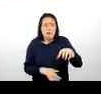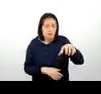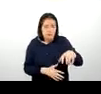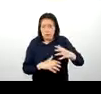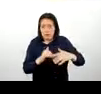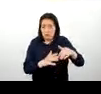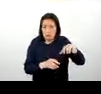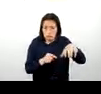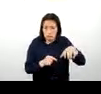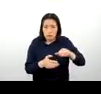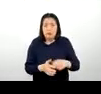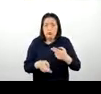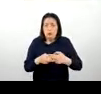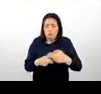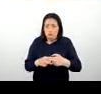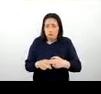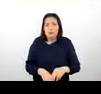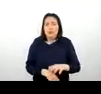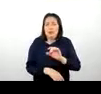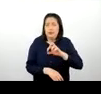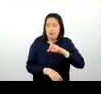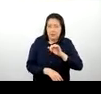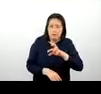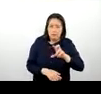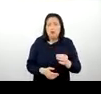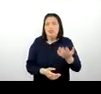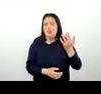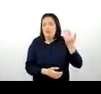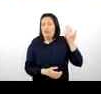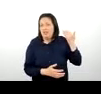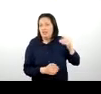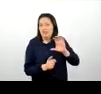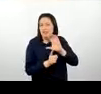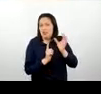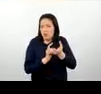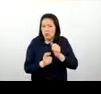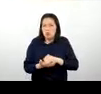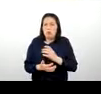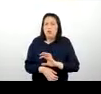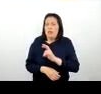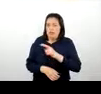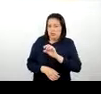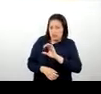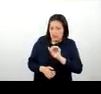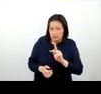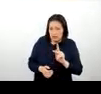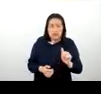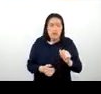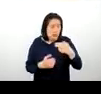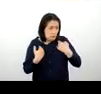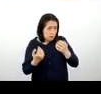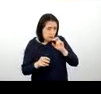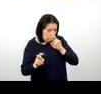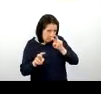Arqueológico Caracas, que data de la cultura chanca, ¿no? En el cual se puede observar que